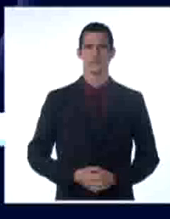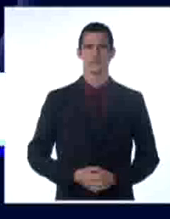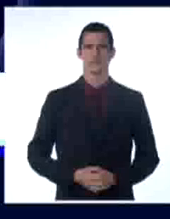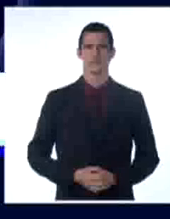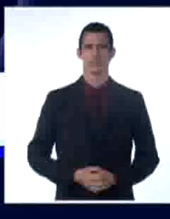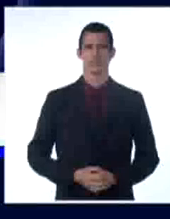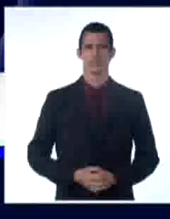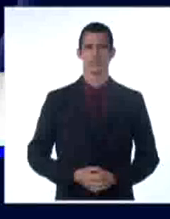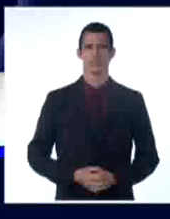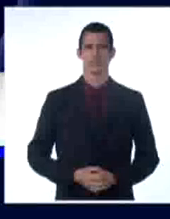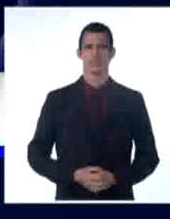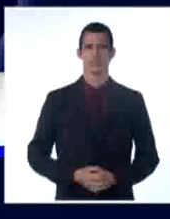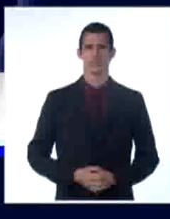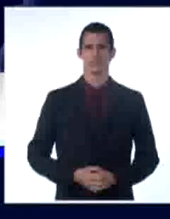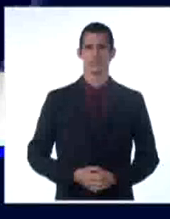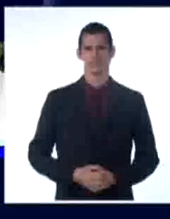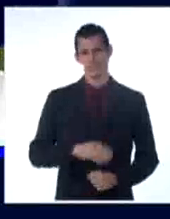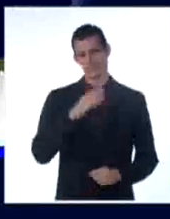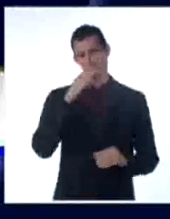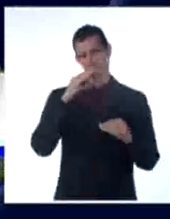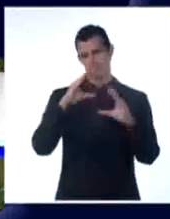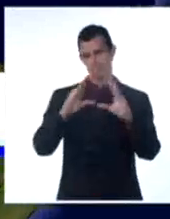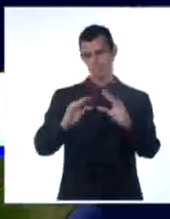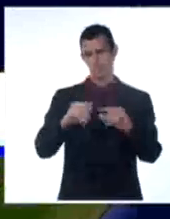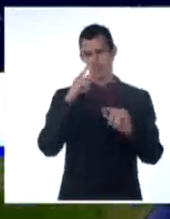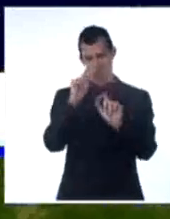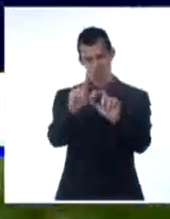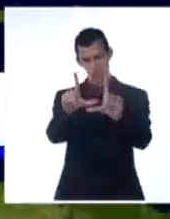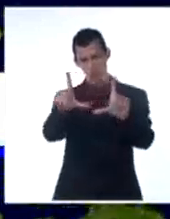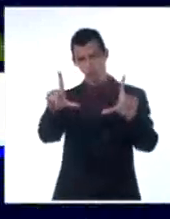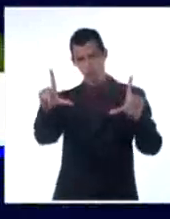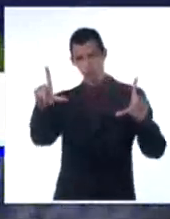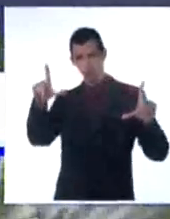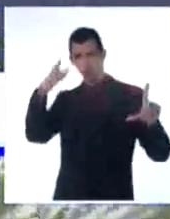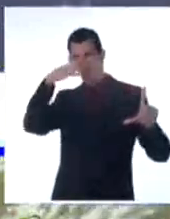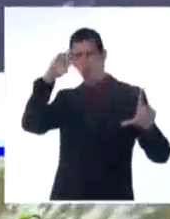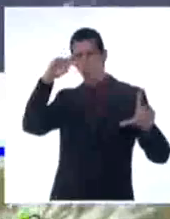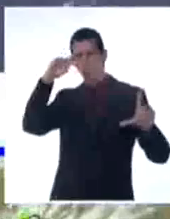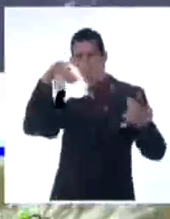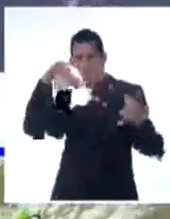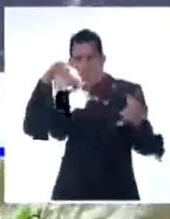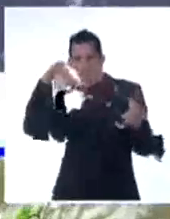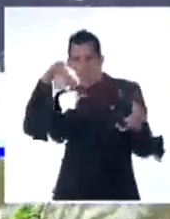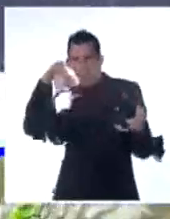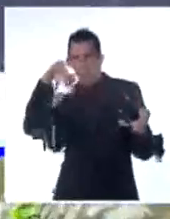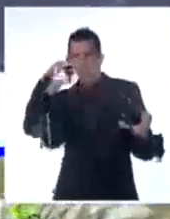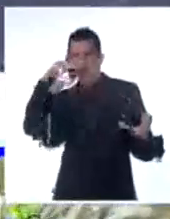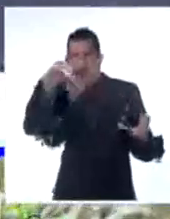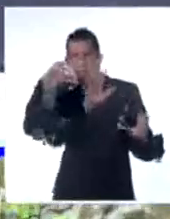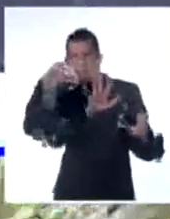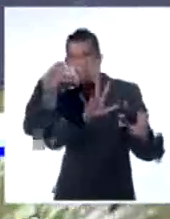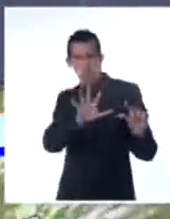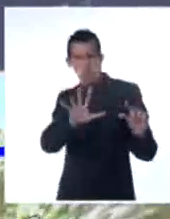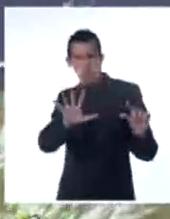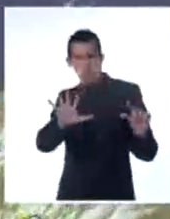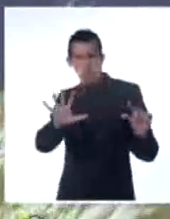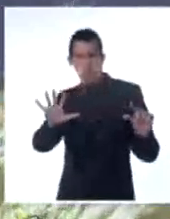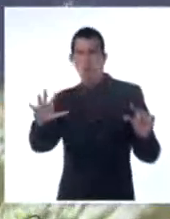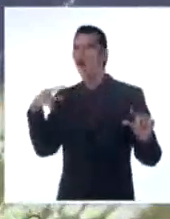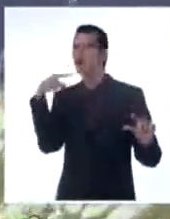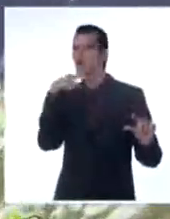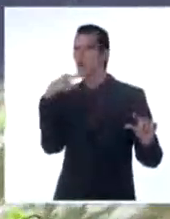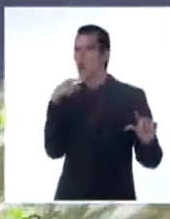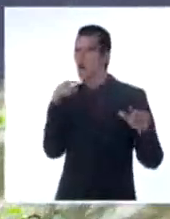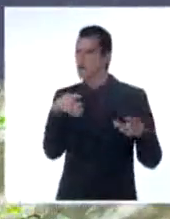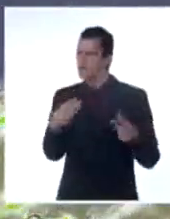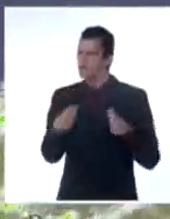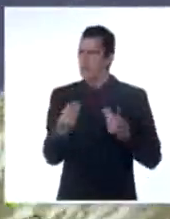Buenas noches. Cuba, los mares adyacentes del Caribe se mantienen bajo la débil influencia de altas presiones y condiciones ligeramente favorables